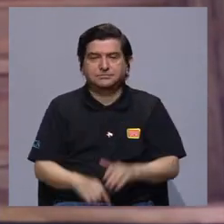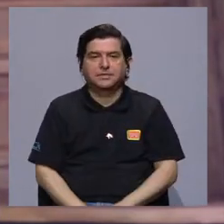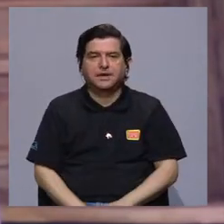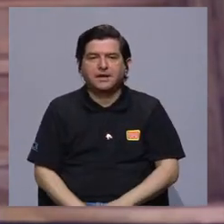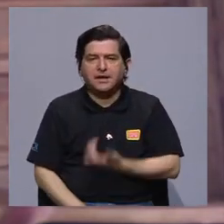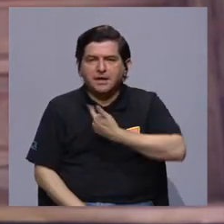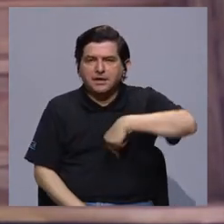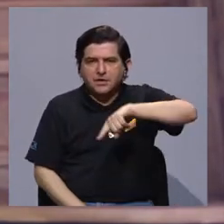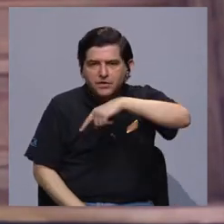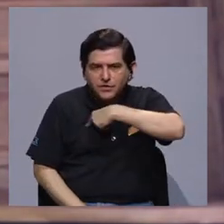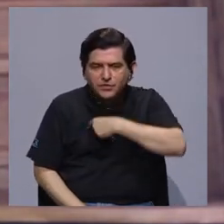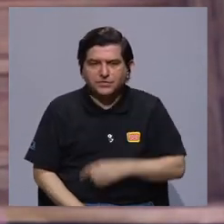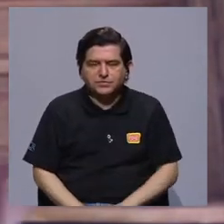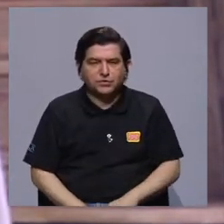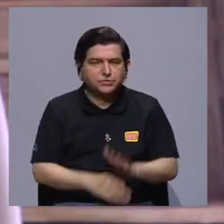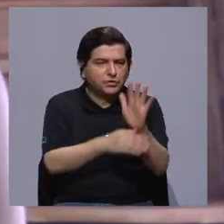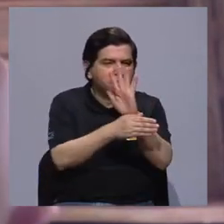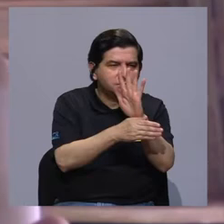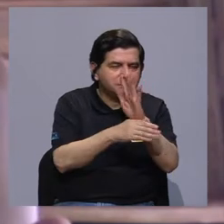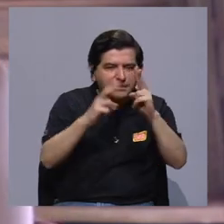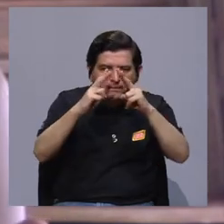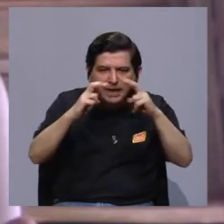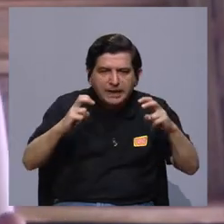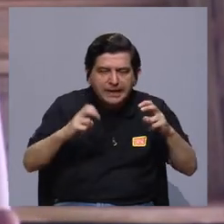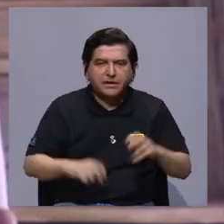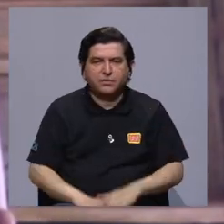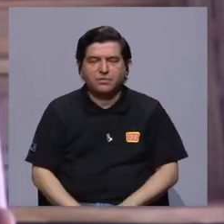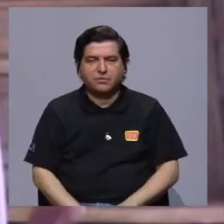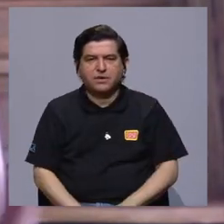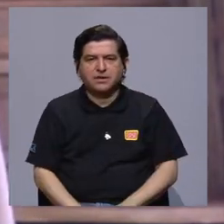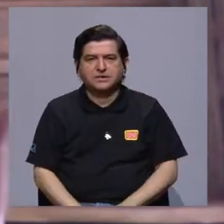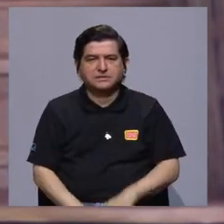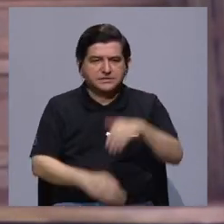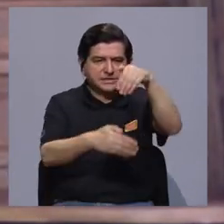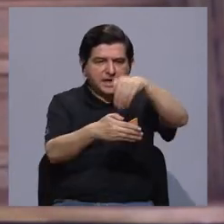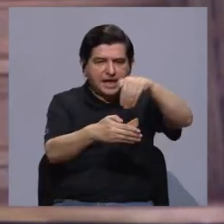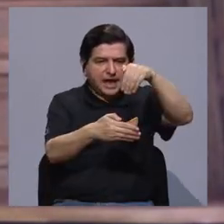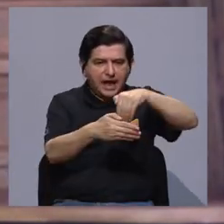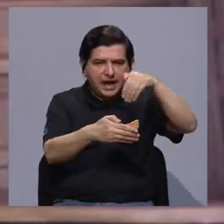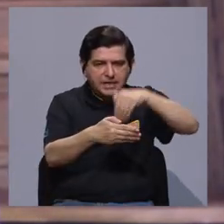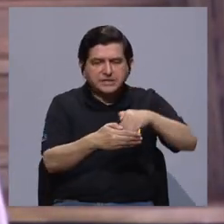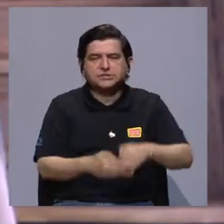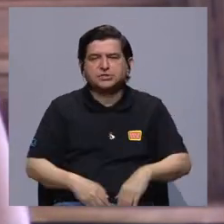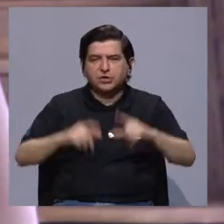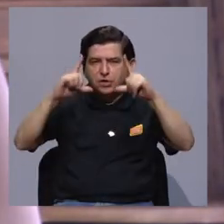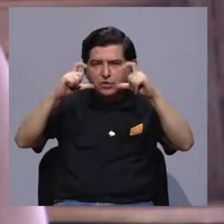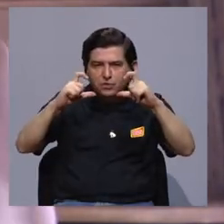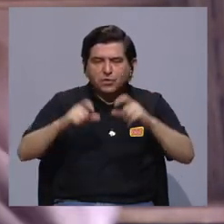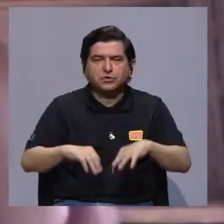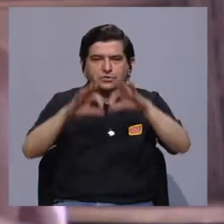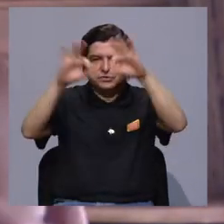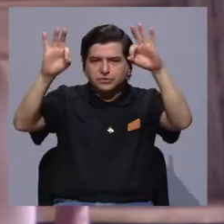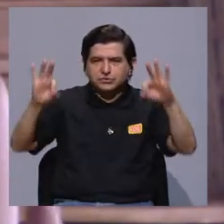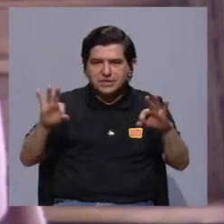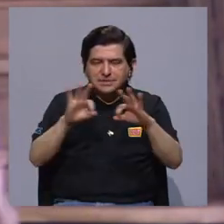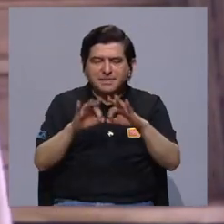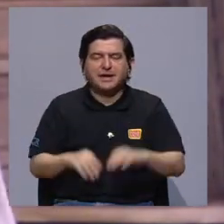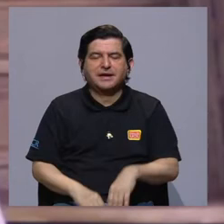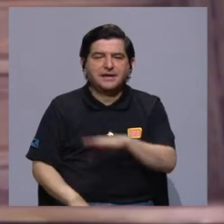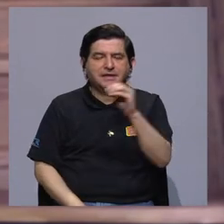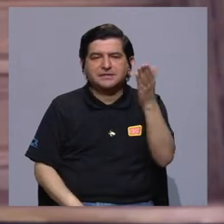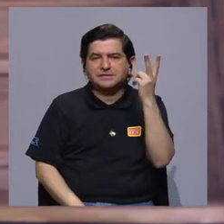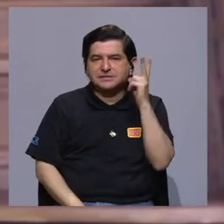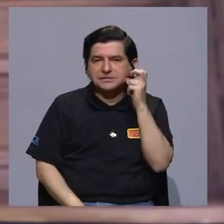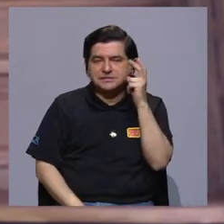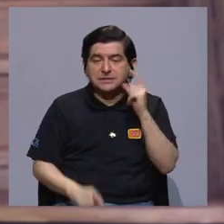cuando analizamos películas, ¿verdad? Archivos audiovisuales, imágenes y sonidos, pero